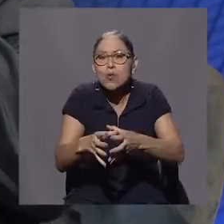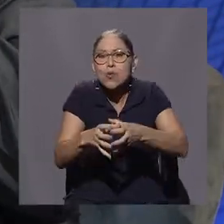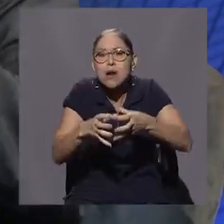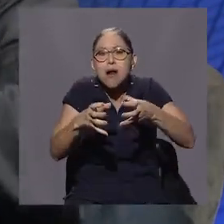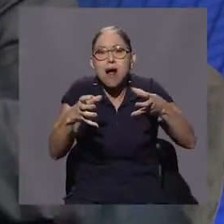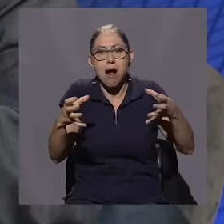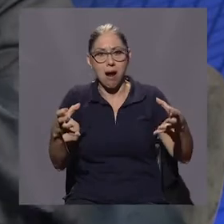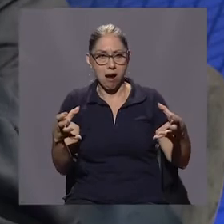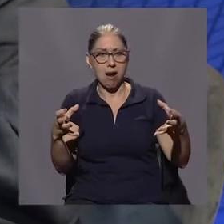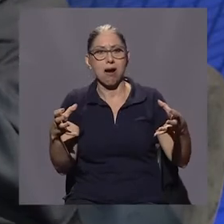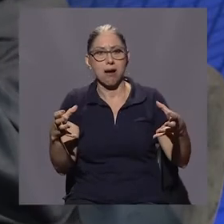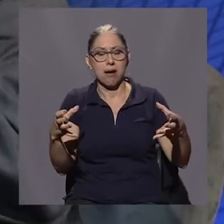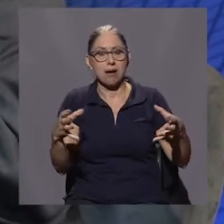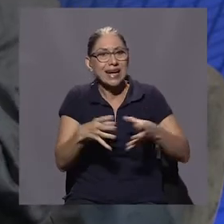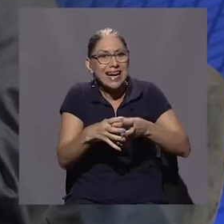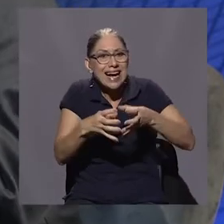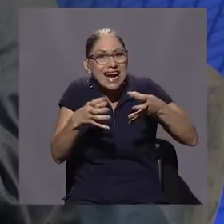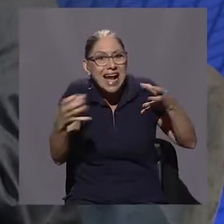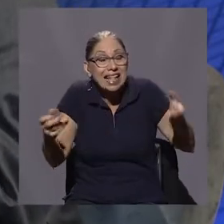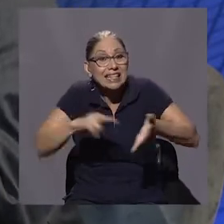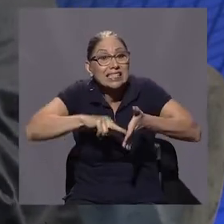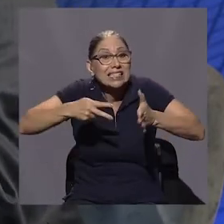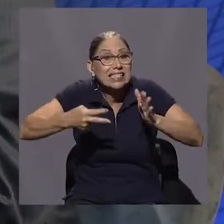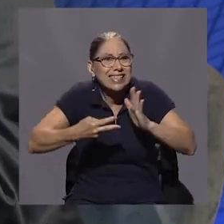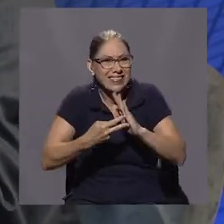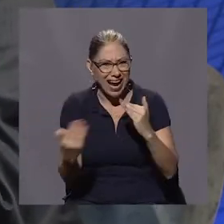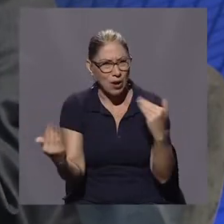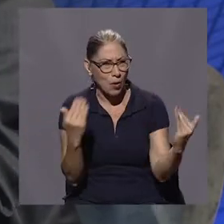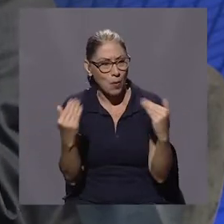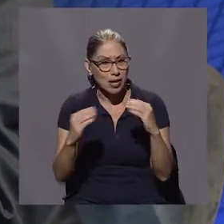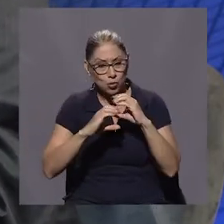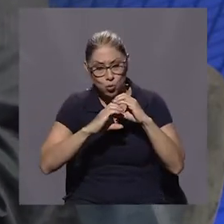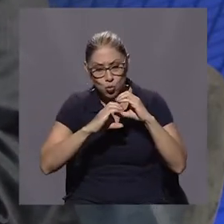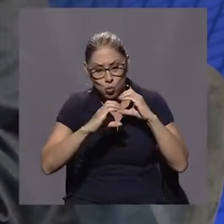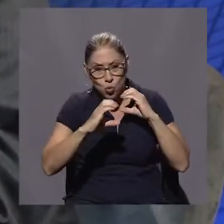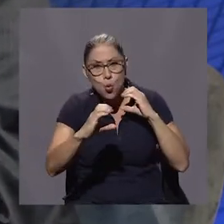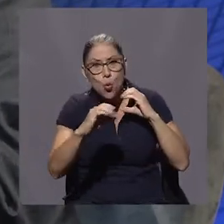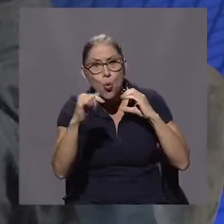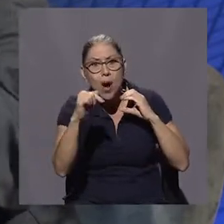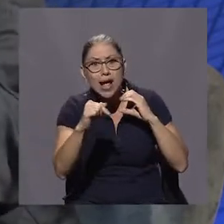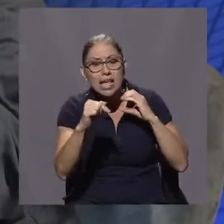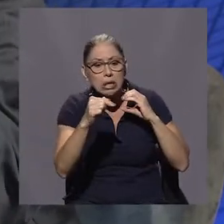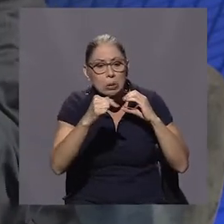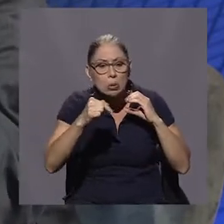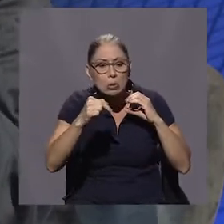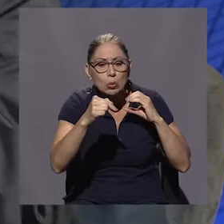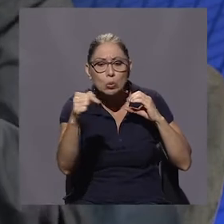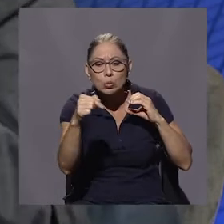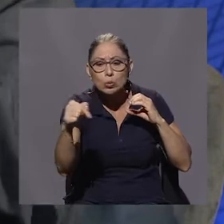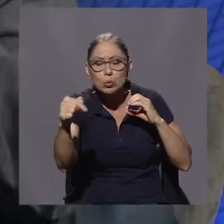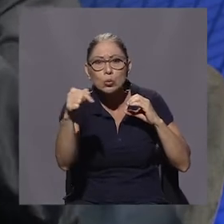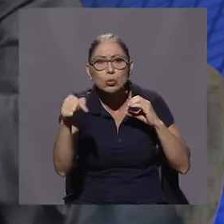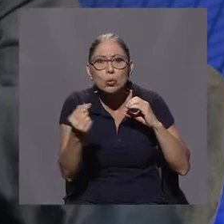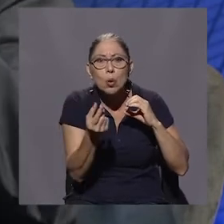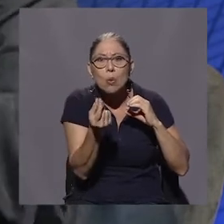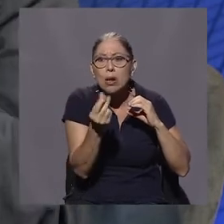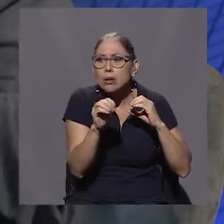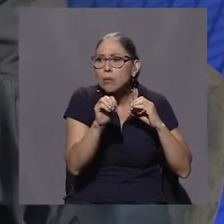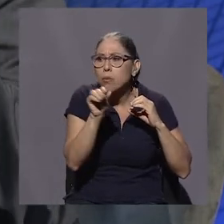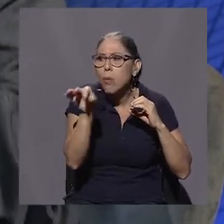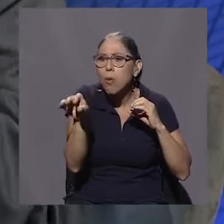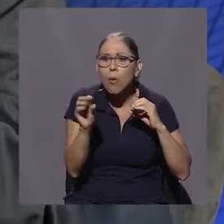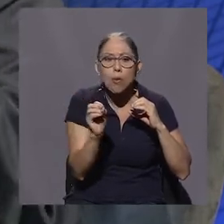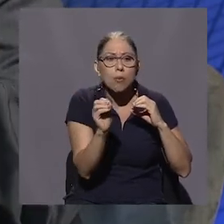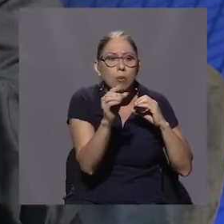Es decir, es que el tubo madre tiene fugas tremendas. ¿A través de qué? A través de